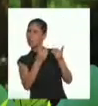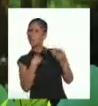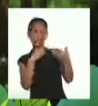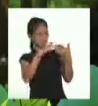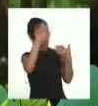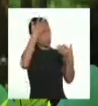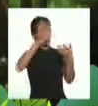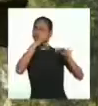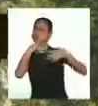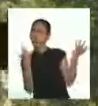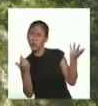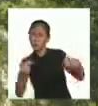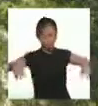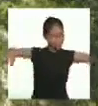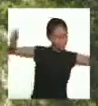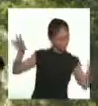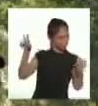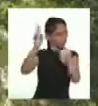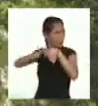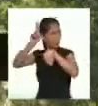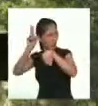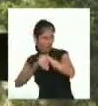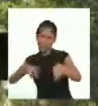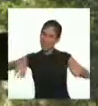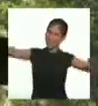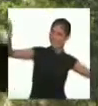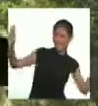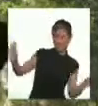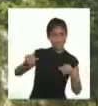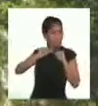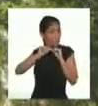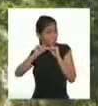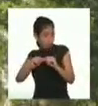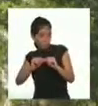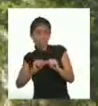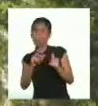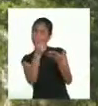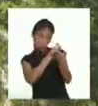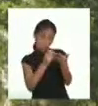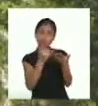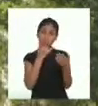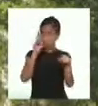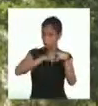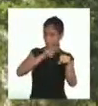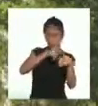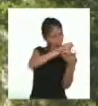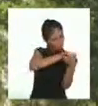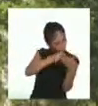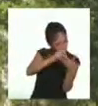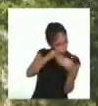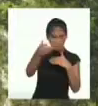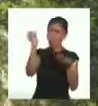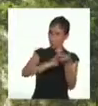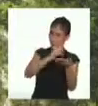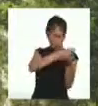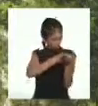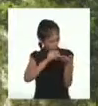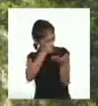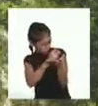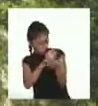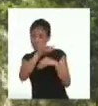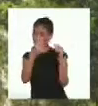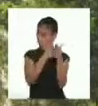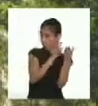tengo que hacer? No pasa nada, estimada. Seguimos corrigiendo hasta lograr un texto que pueda ser